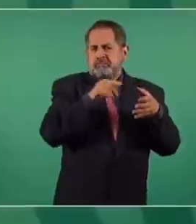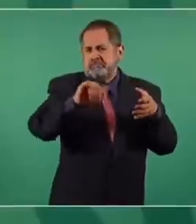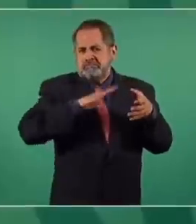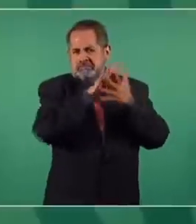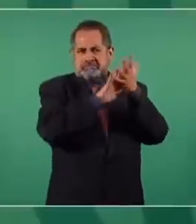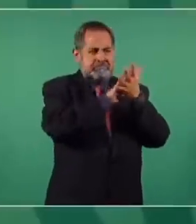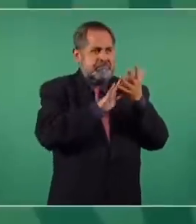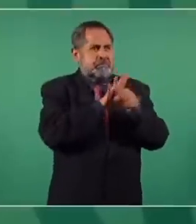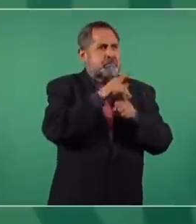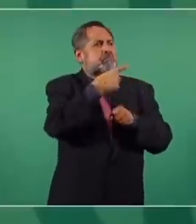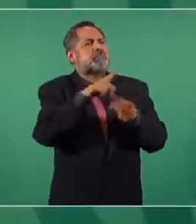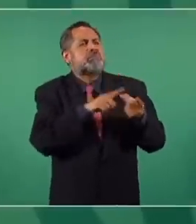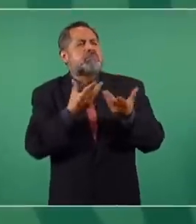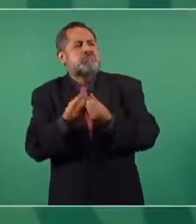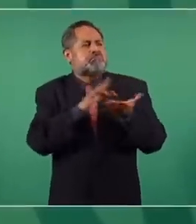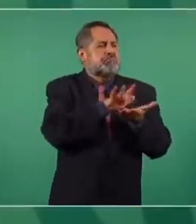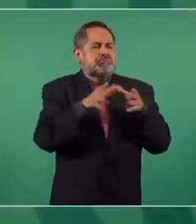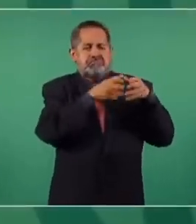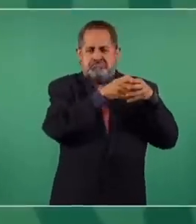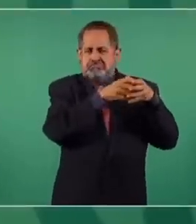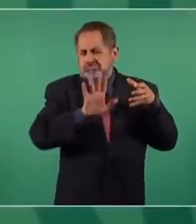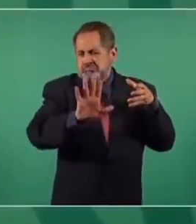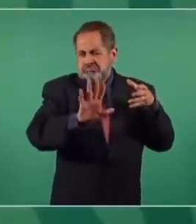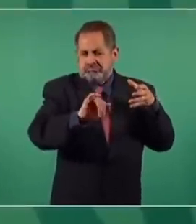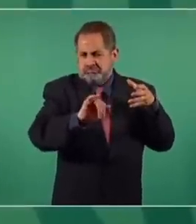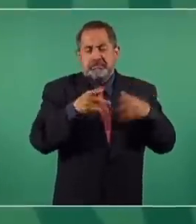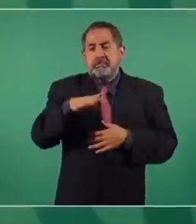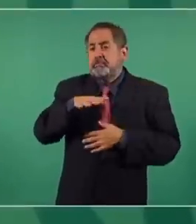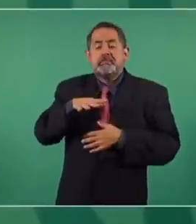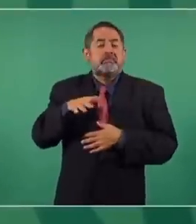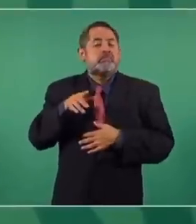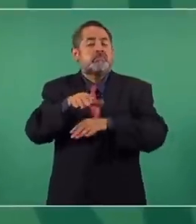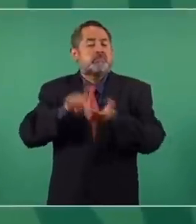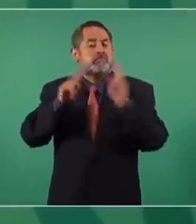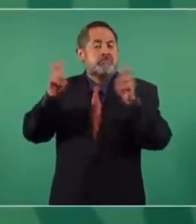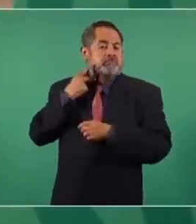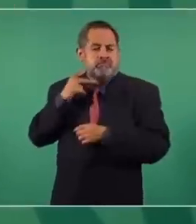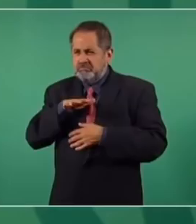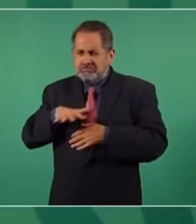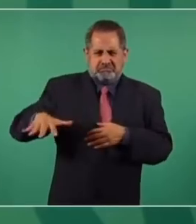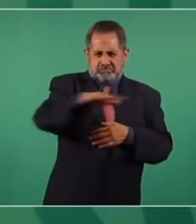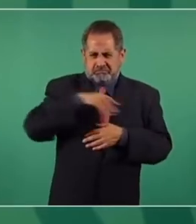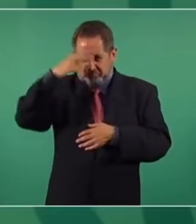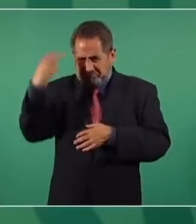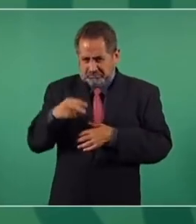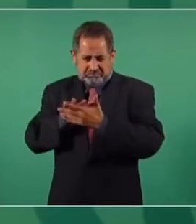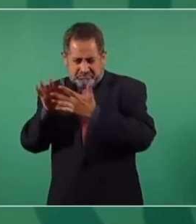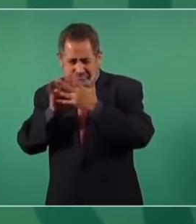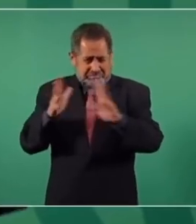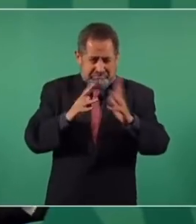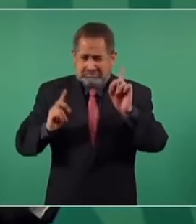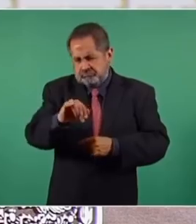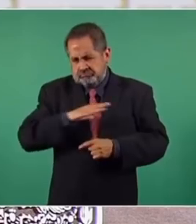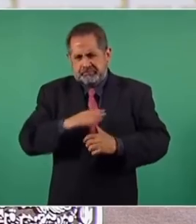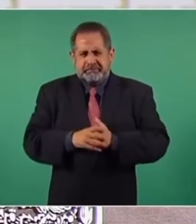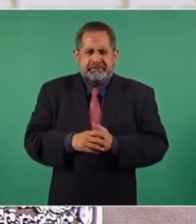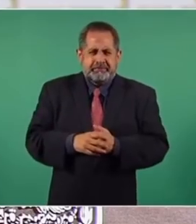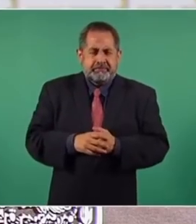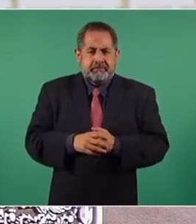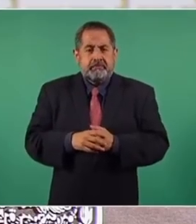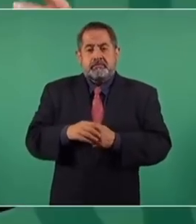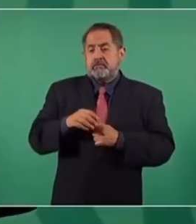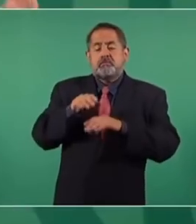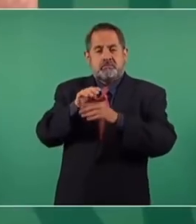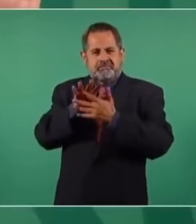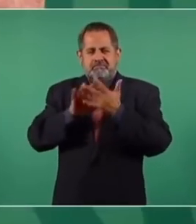te aceptaría de que hay polarización. Pero si hablamos de polarización política y consideramos a todo el pueblo de México, te diría que no hay. Polarización